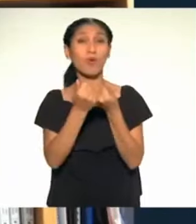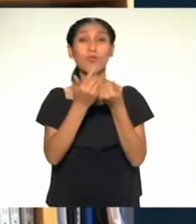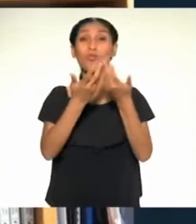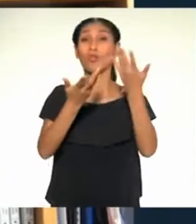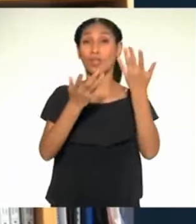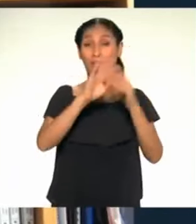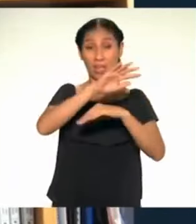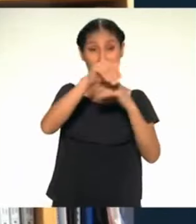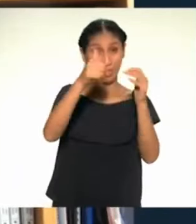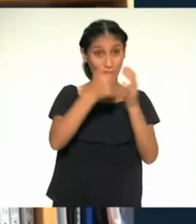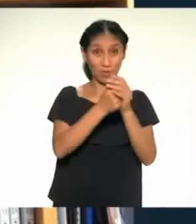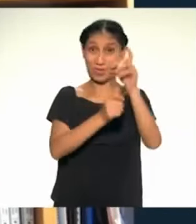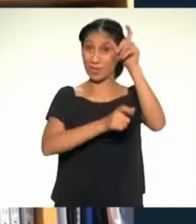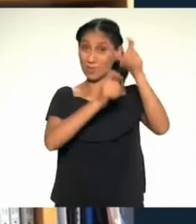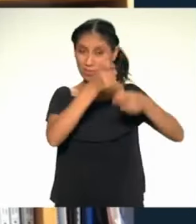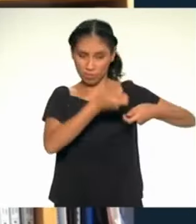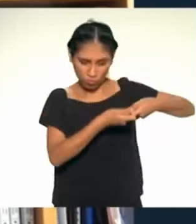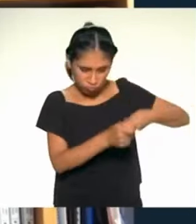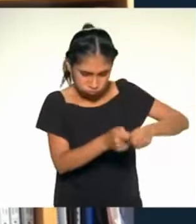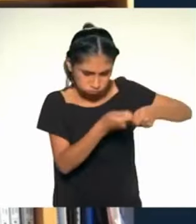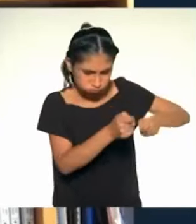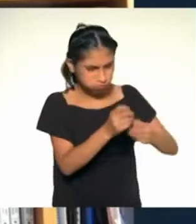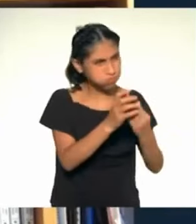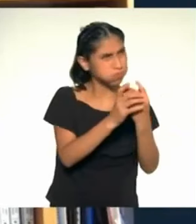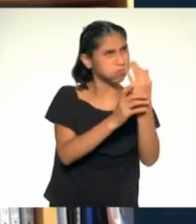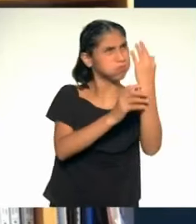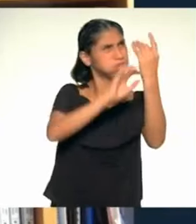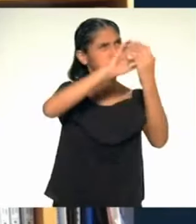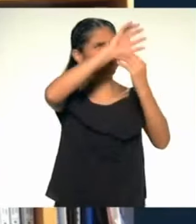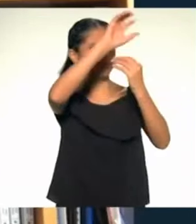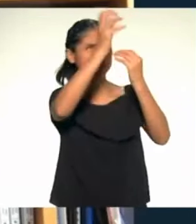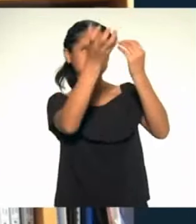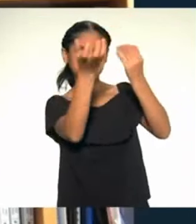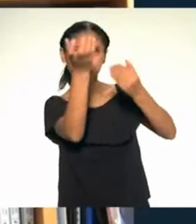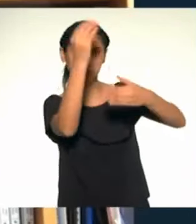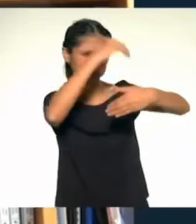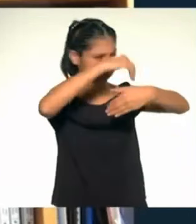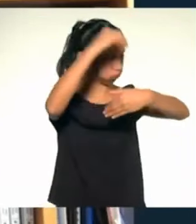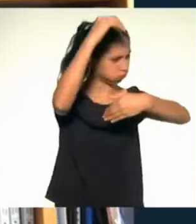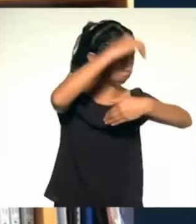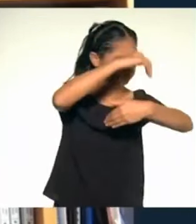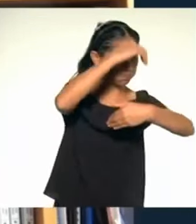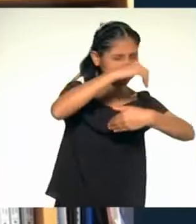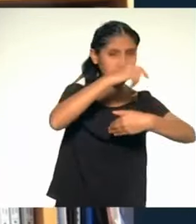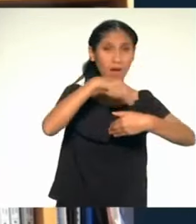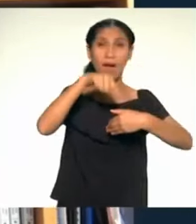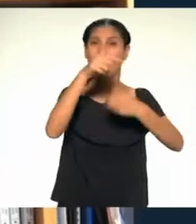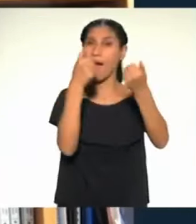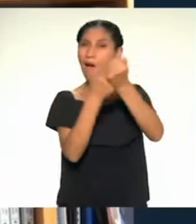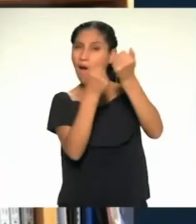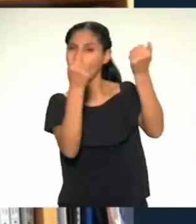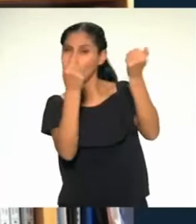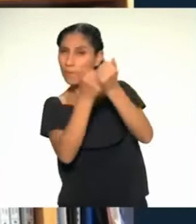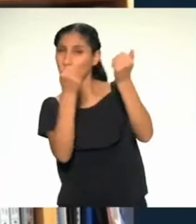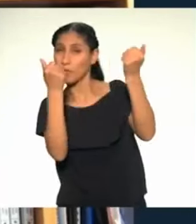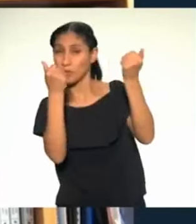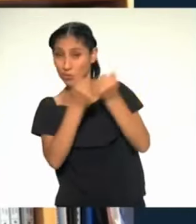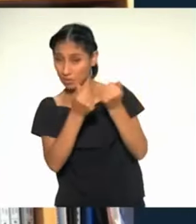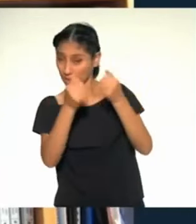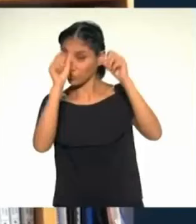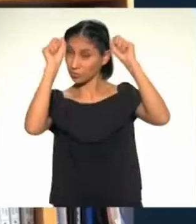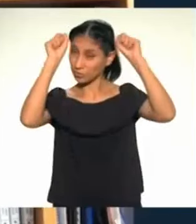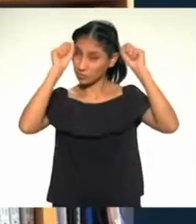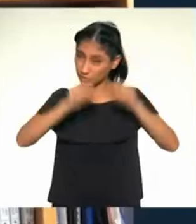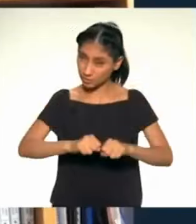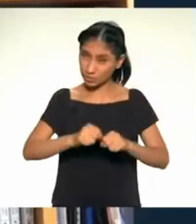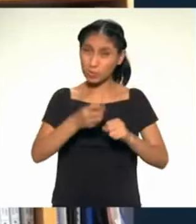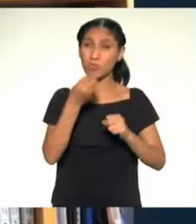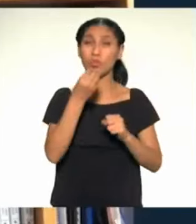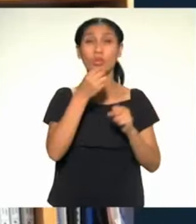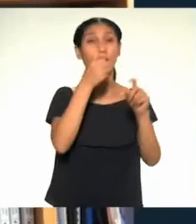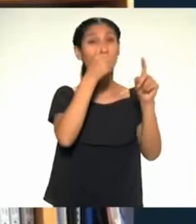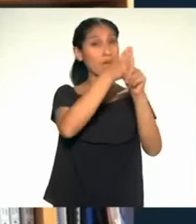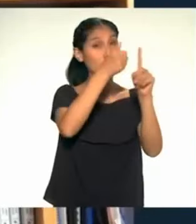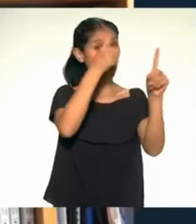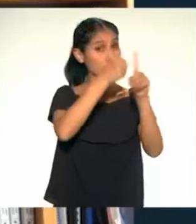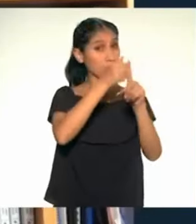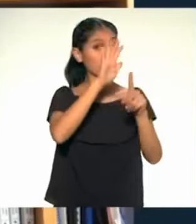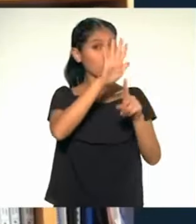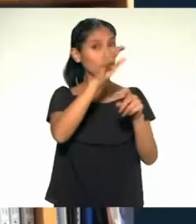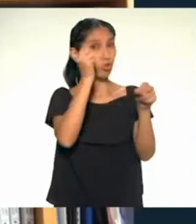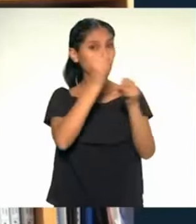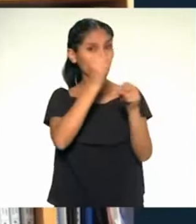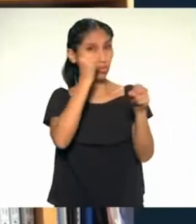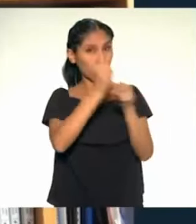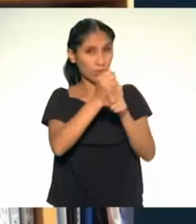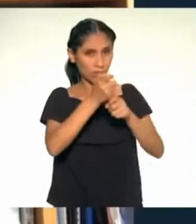productores de la agricultura familiar. Porque son justamente ellos los que permiten, a través de su trabajo, el poder